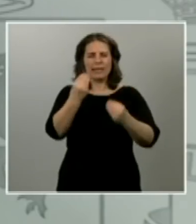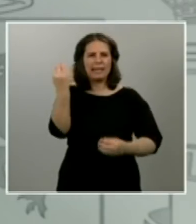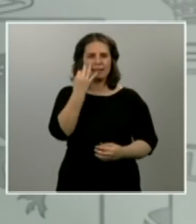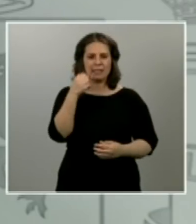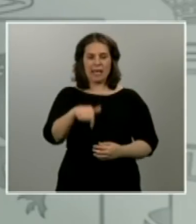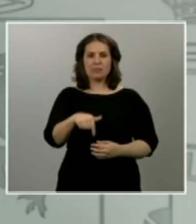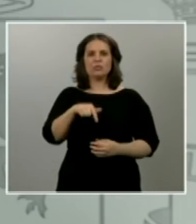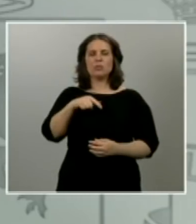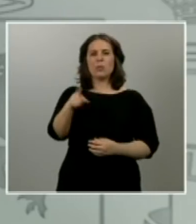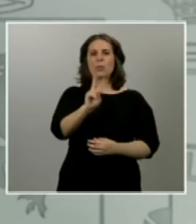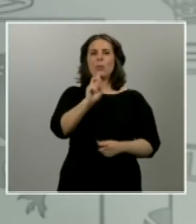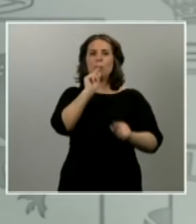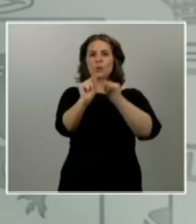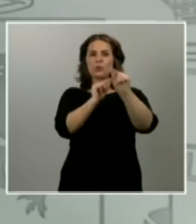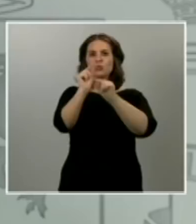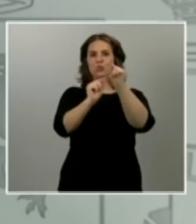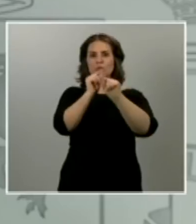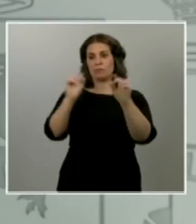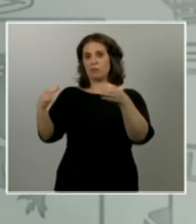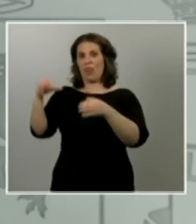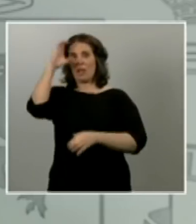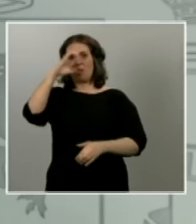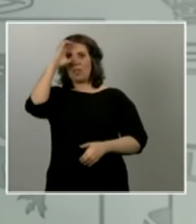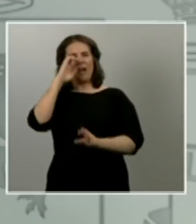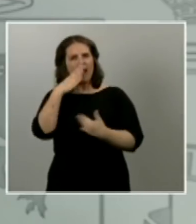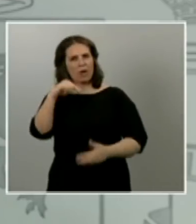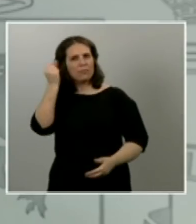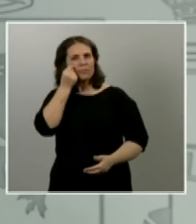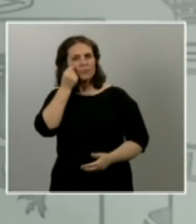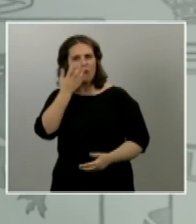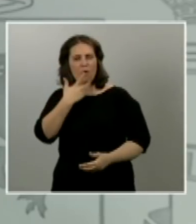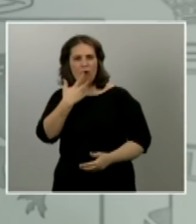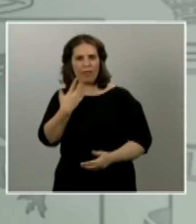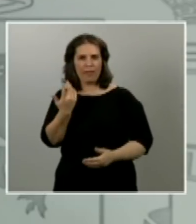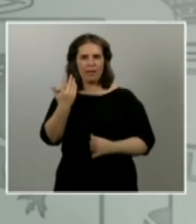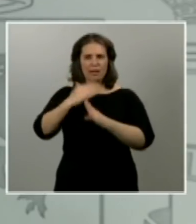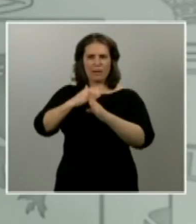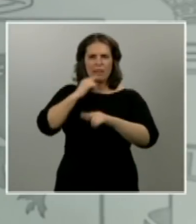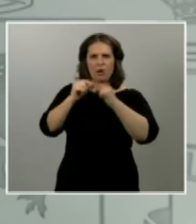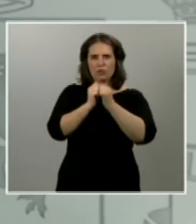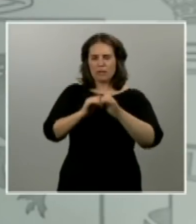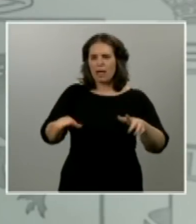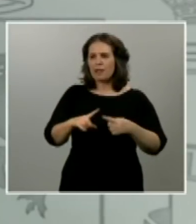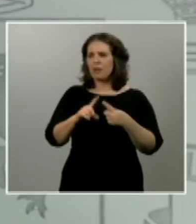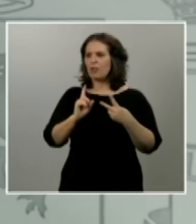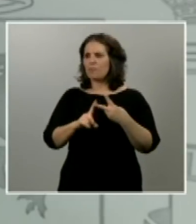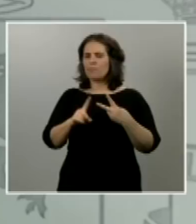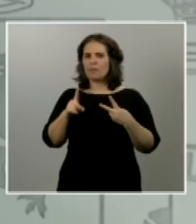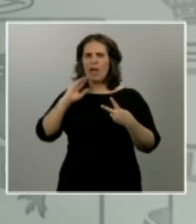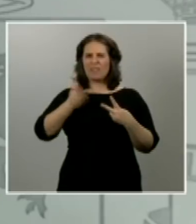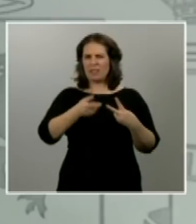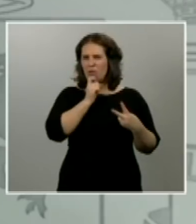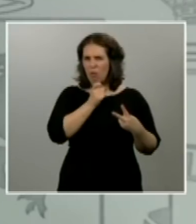en el que la comunidad científica está conociendo ahora cuál es su nivel de contagio su afectación en